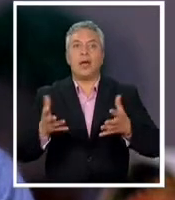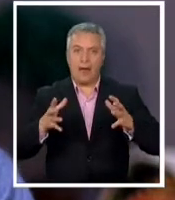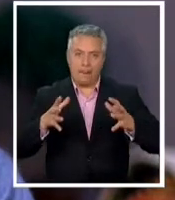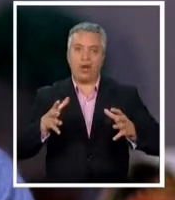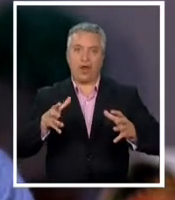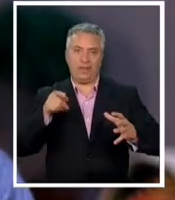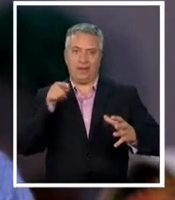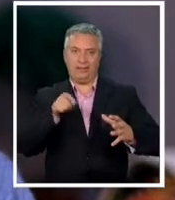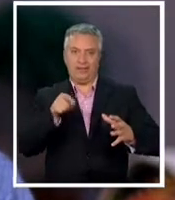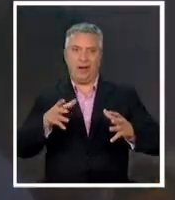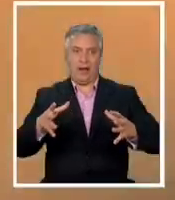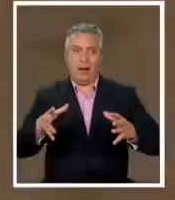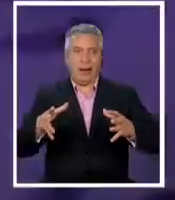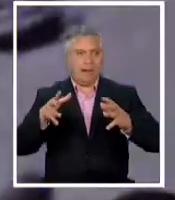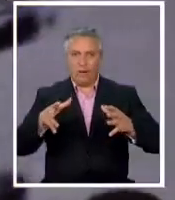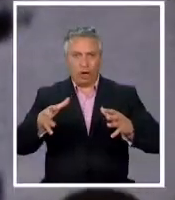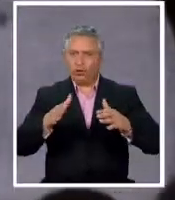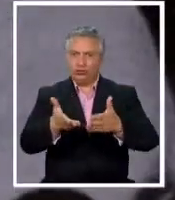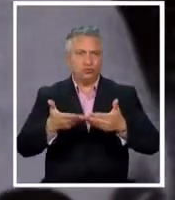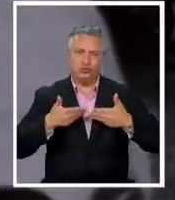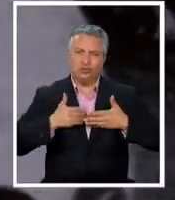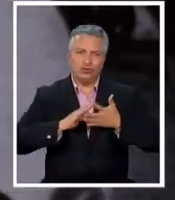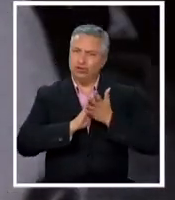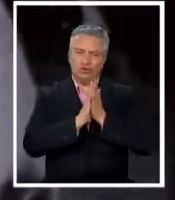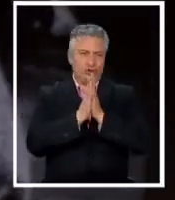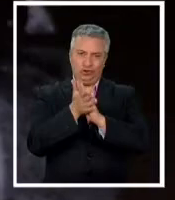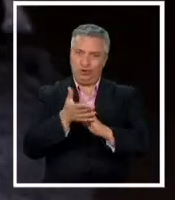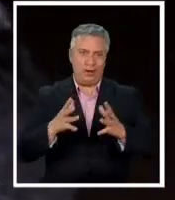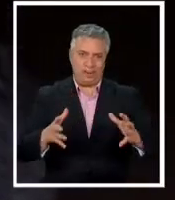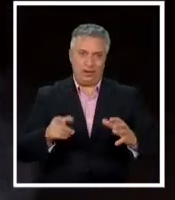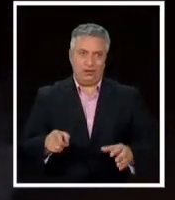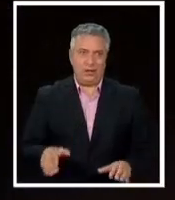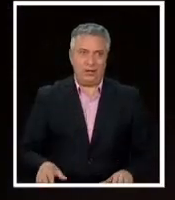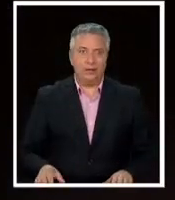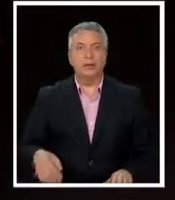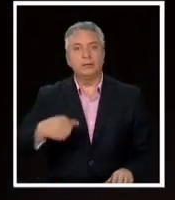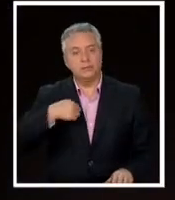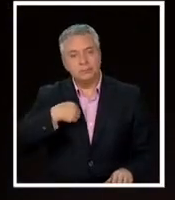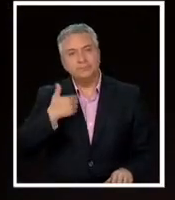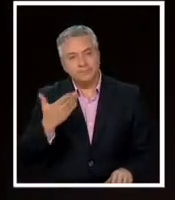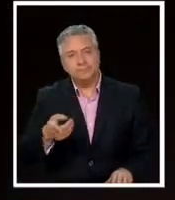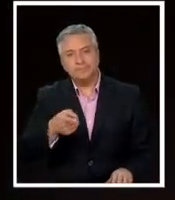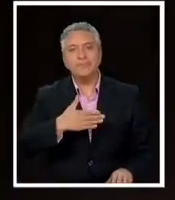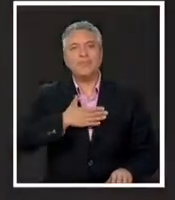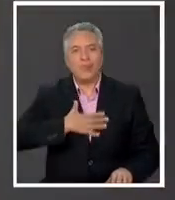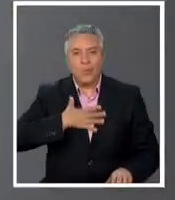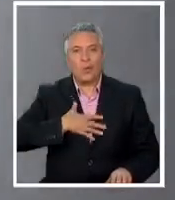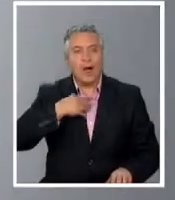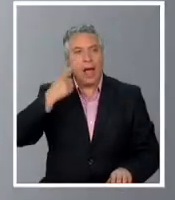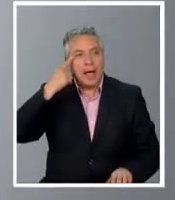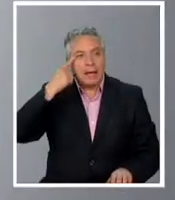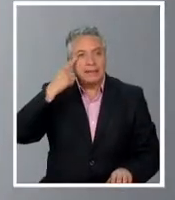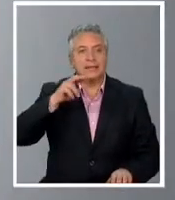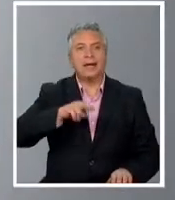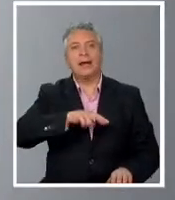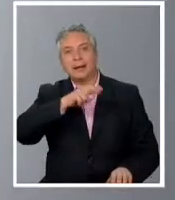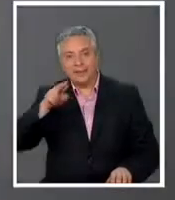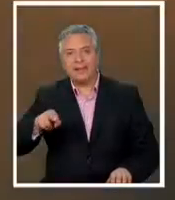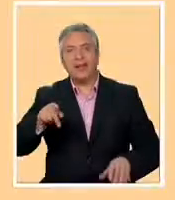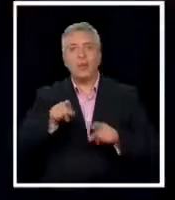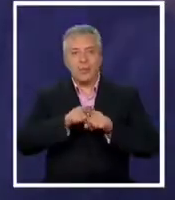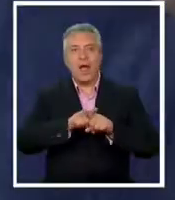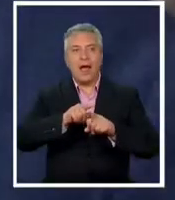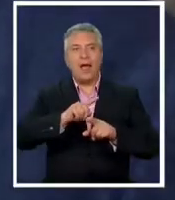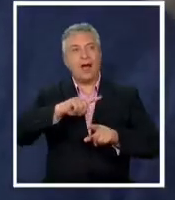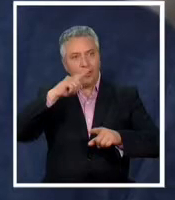y la pelota me lo dio todo yo creo que le hubiera gustado volver a repetir y volver a ganar el